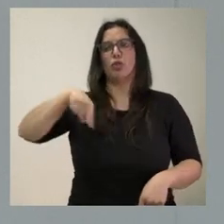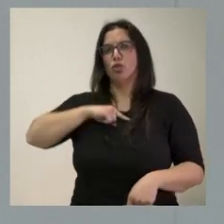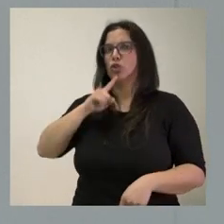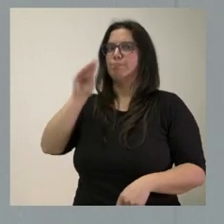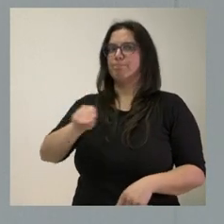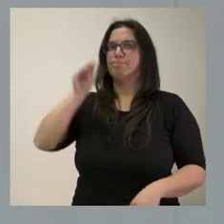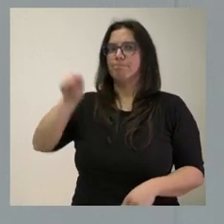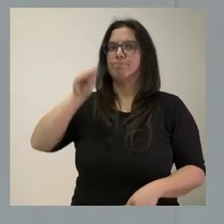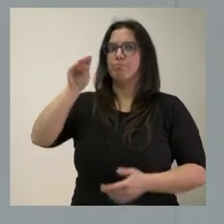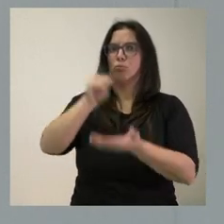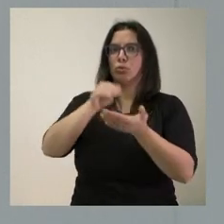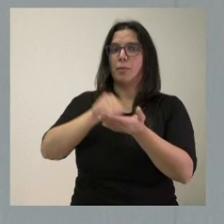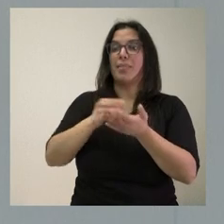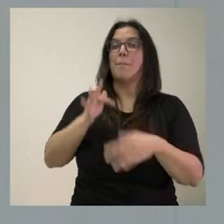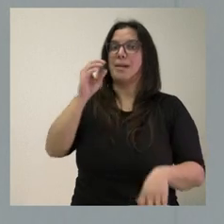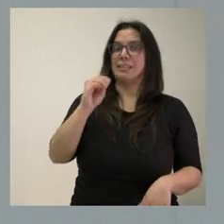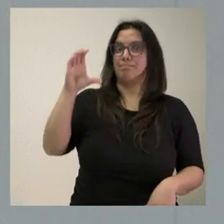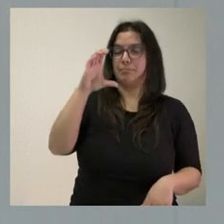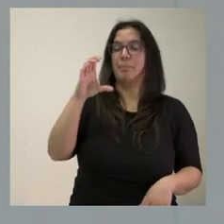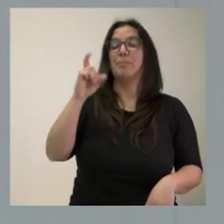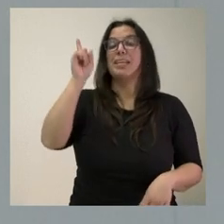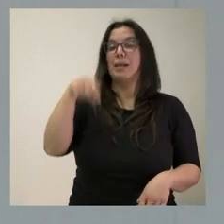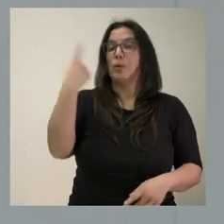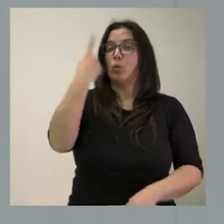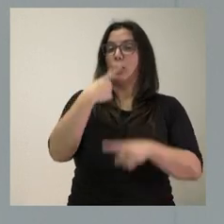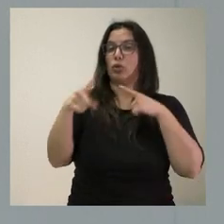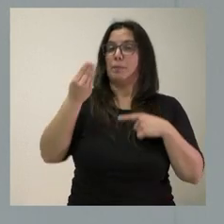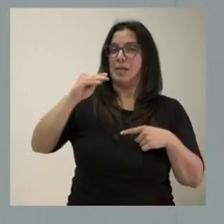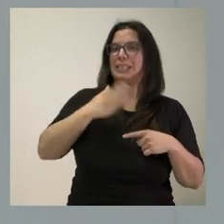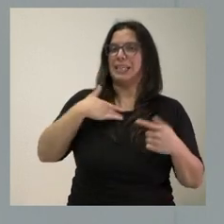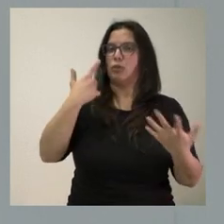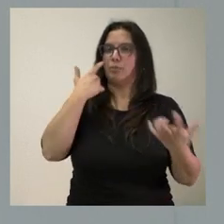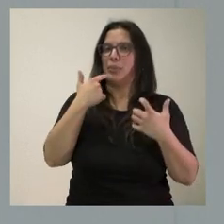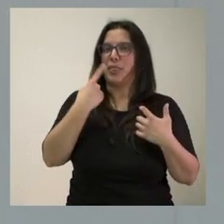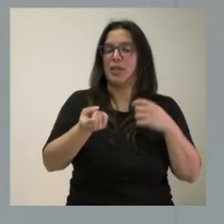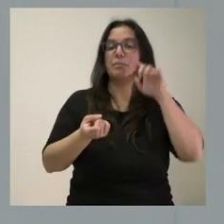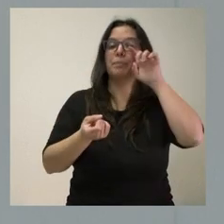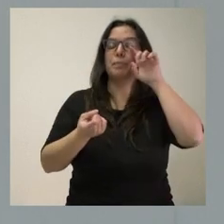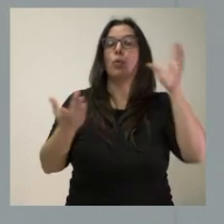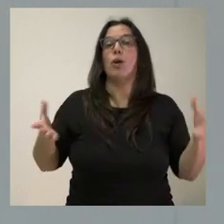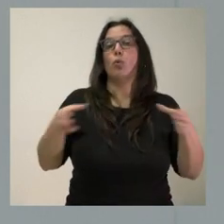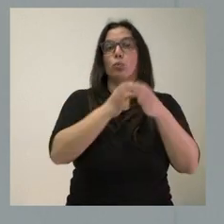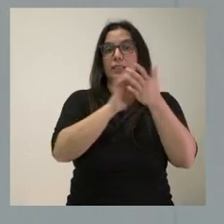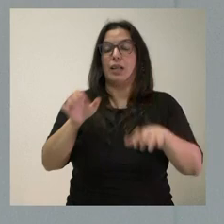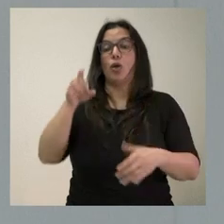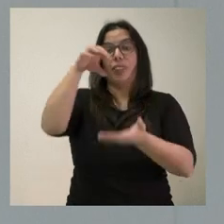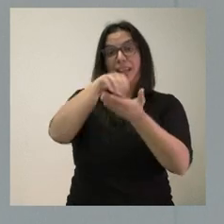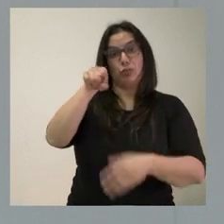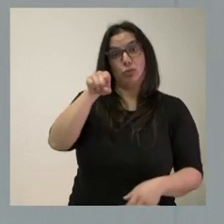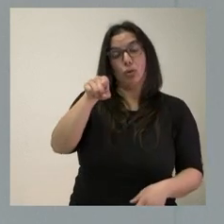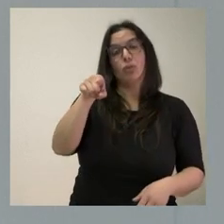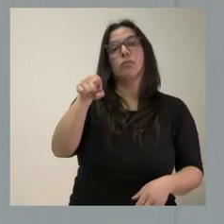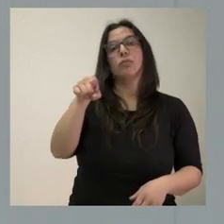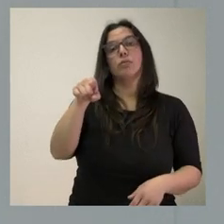junto con este incremento de la dotación. Y sí le quiero significar un hecho adicional, que es que la Junta de Castilla y León, además de este centro que